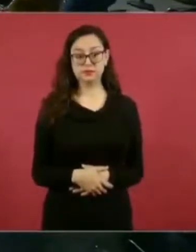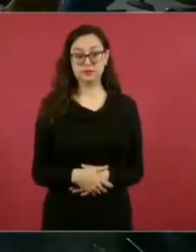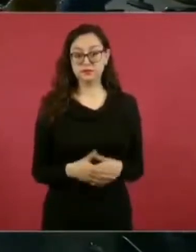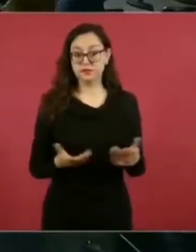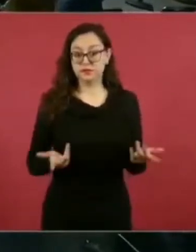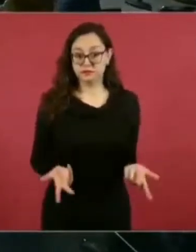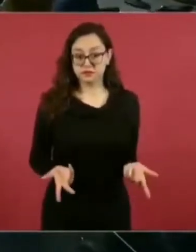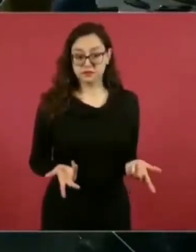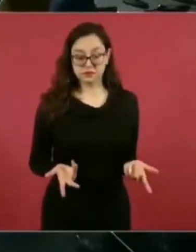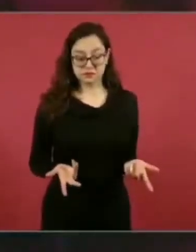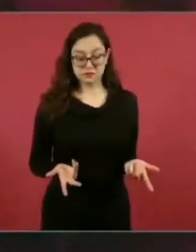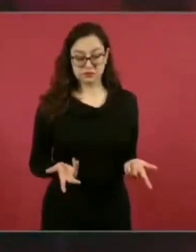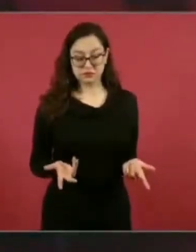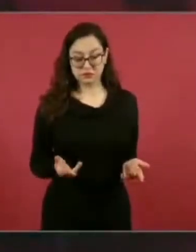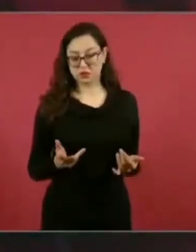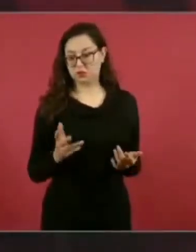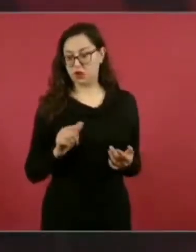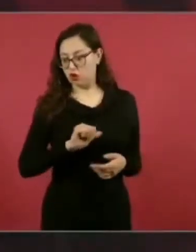¿Cuál es su opinión?